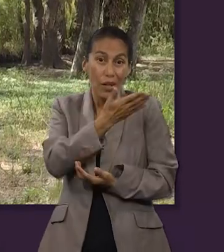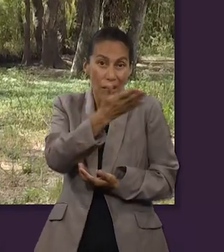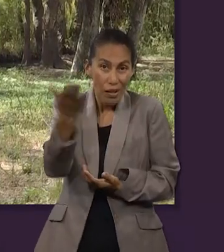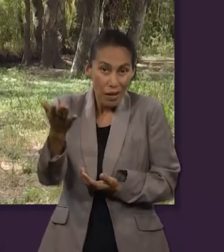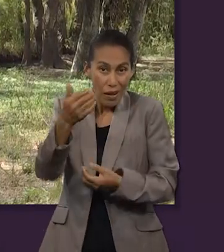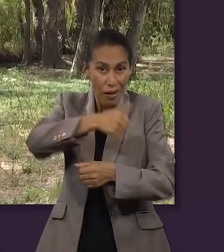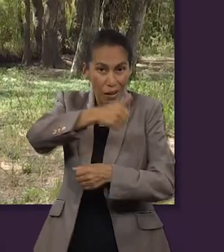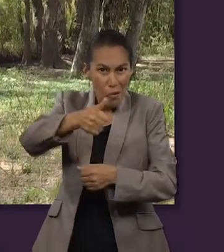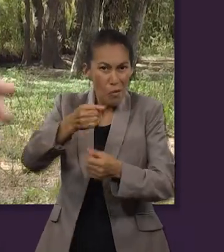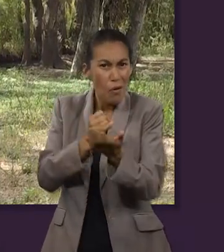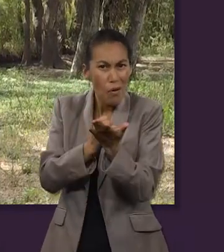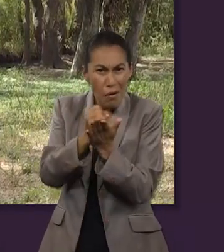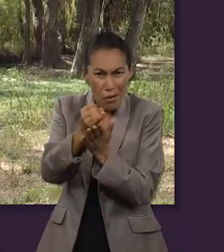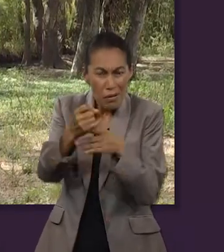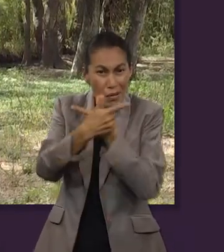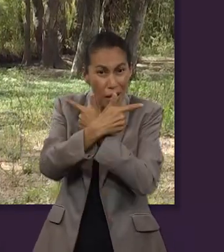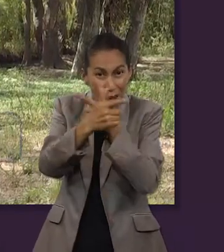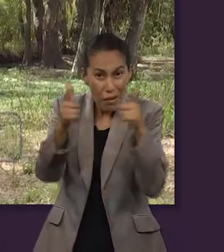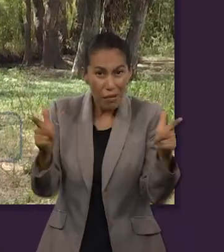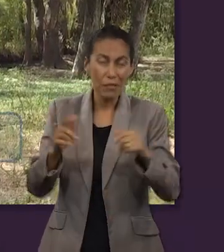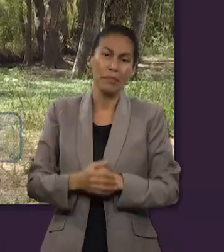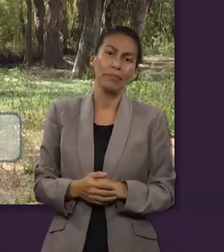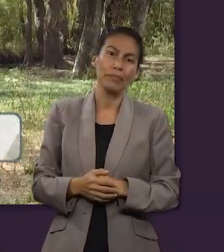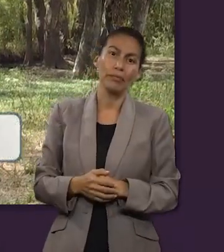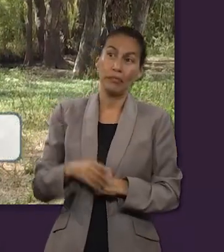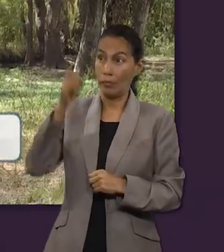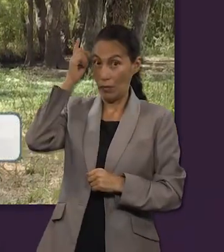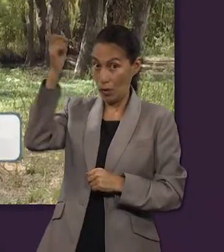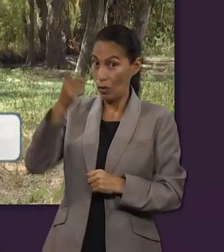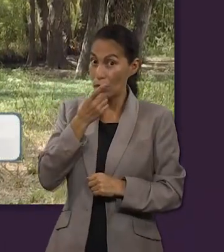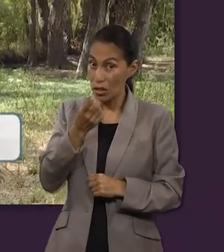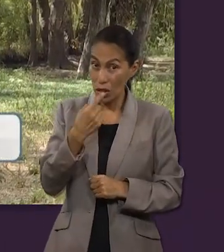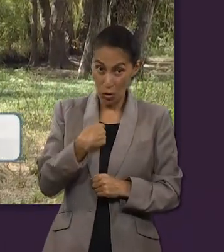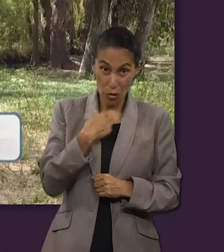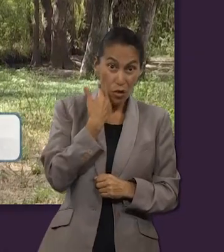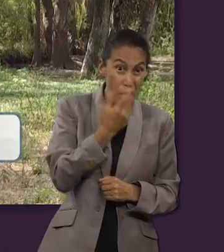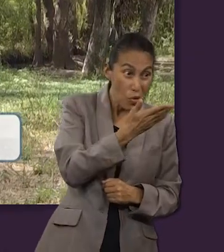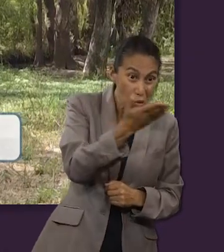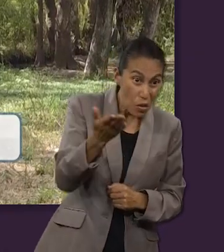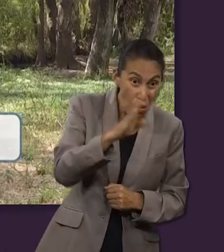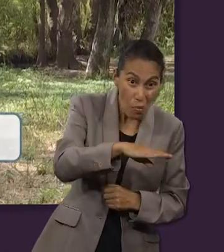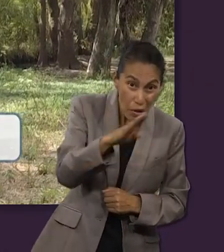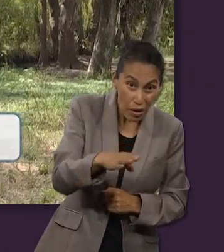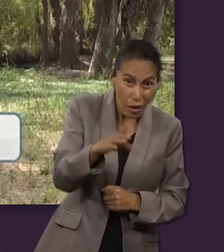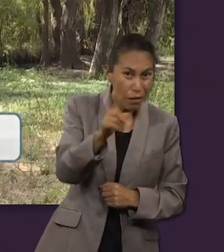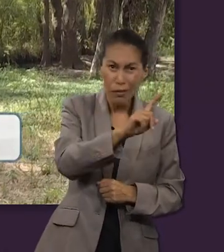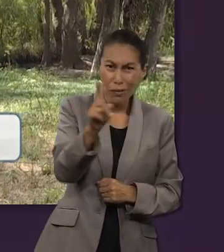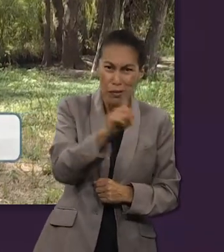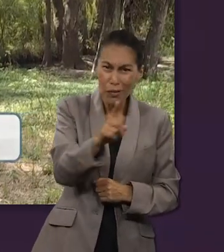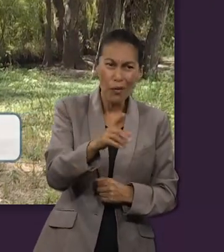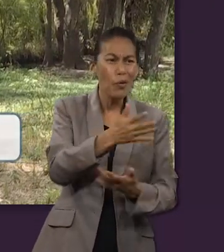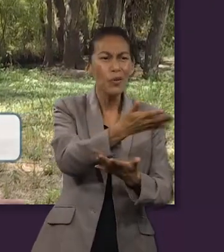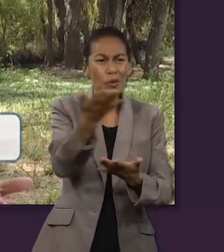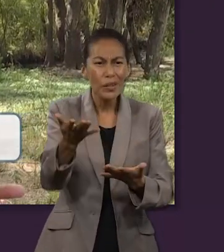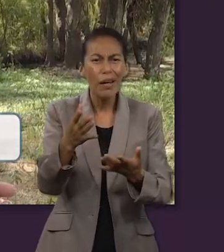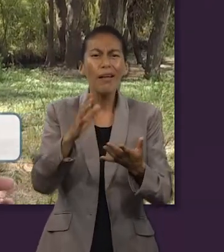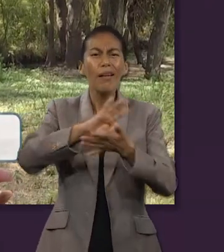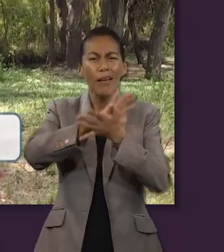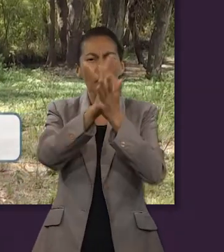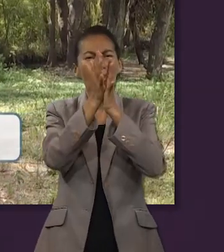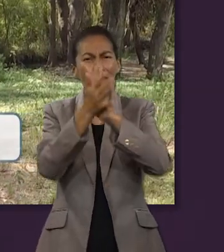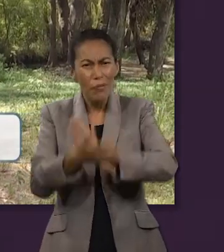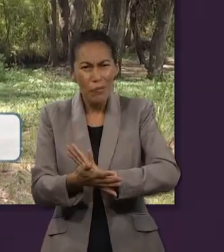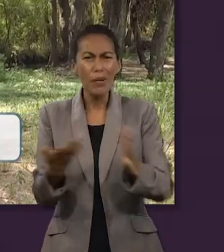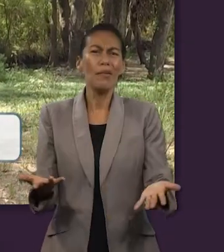tu libertad, de hecho, en Ezequiel capítulo 18 dice, porque no quiero yo la muerte del que muere, convertíos pues y